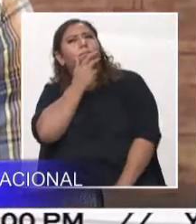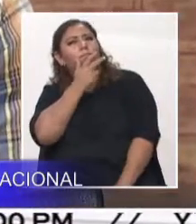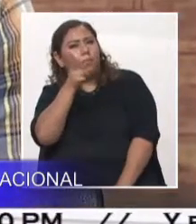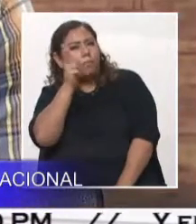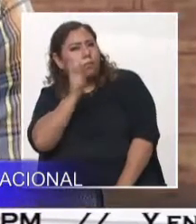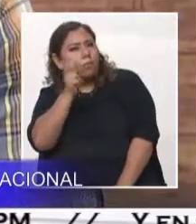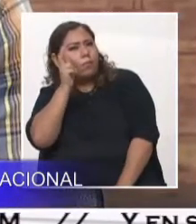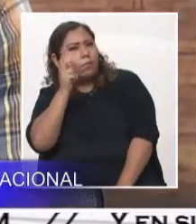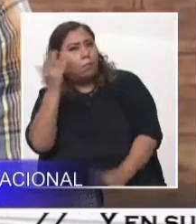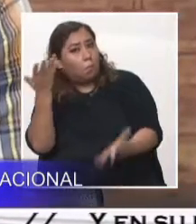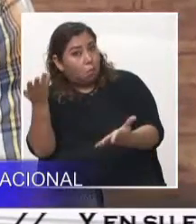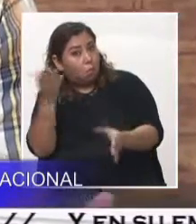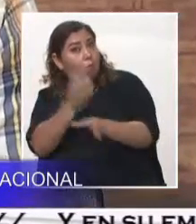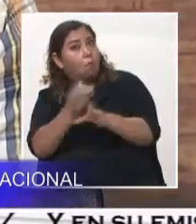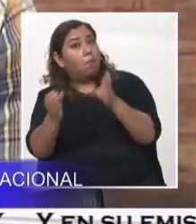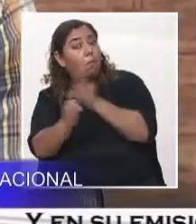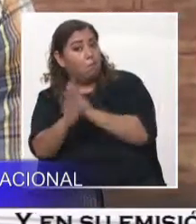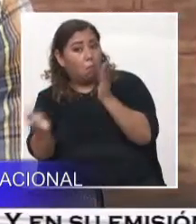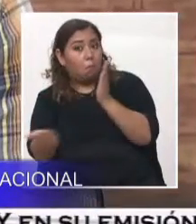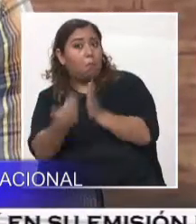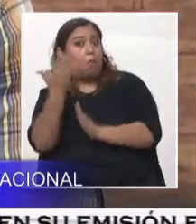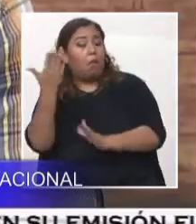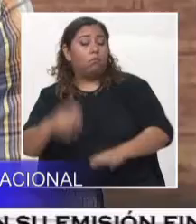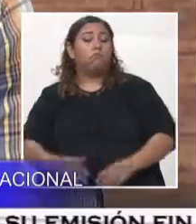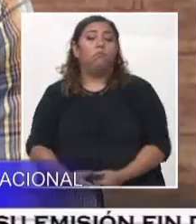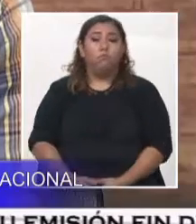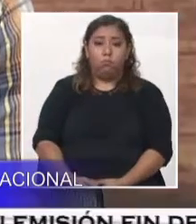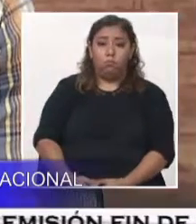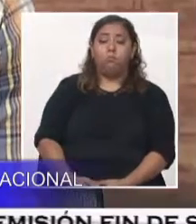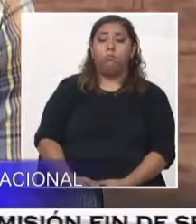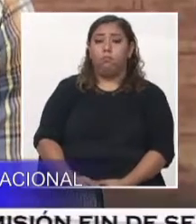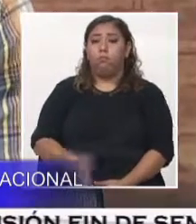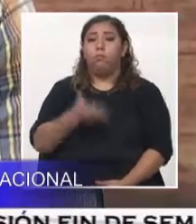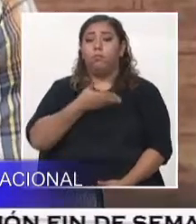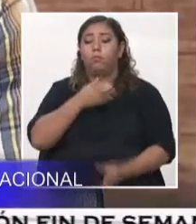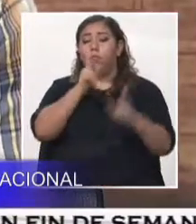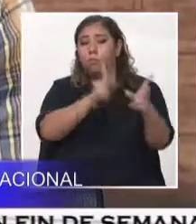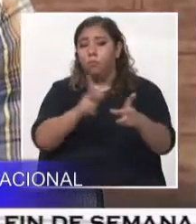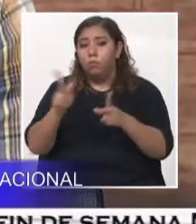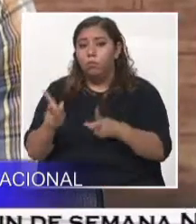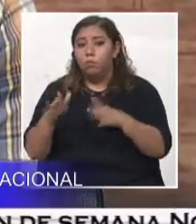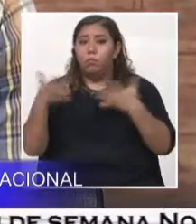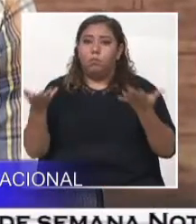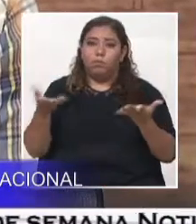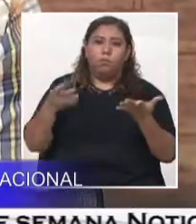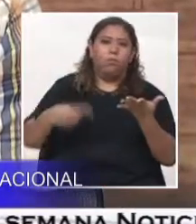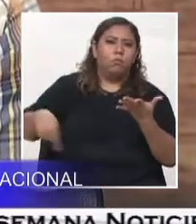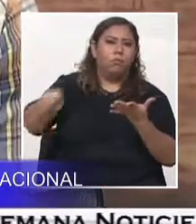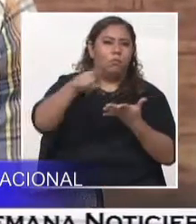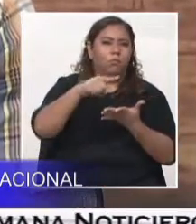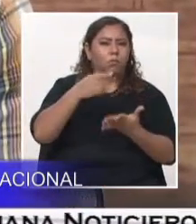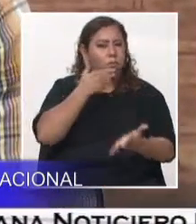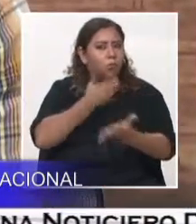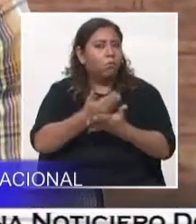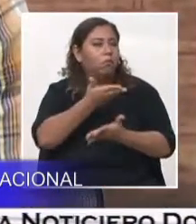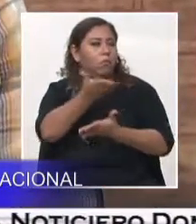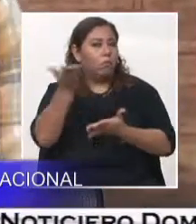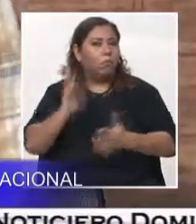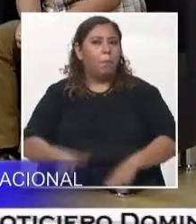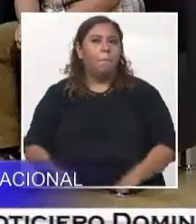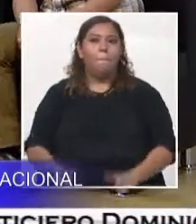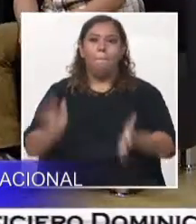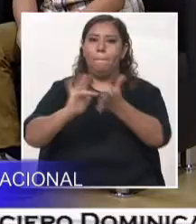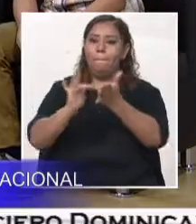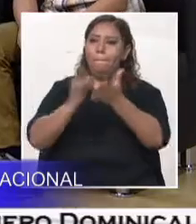nuestras dudas y va a haber personas que pues van a tener la capacidad para podernos orientar de una mejor manera. Muchísimas gracias.